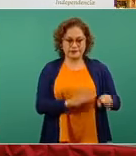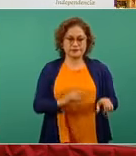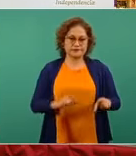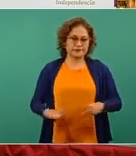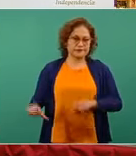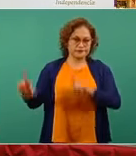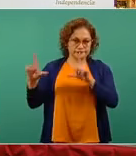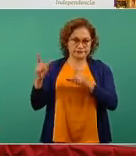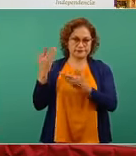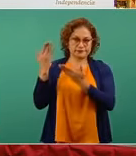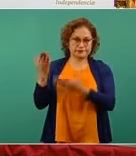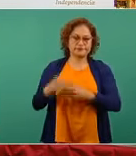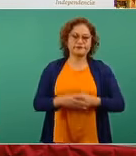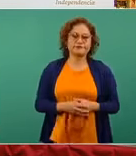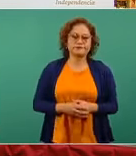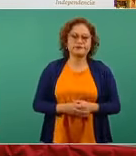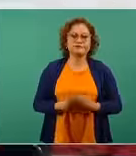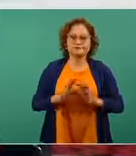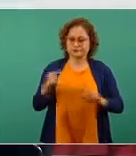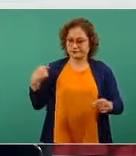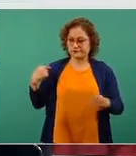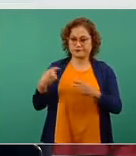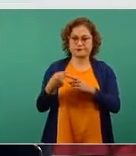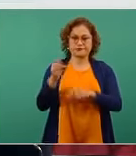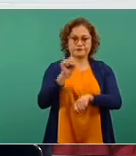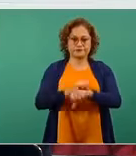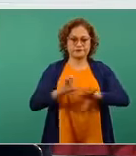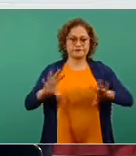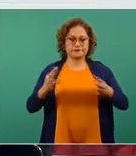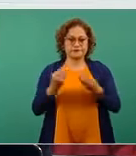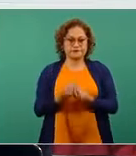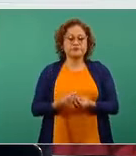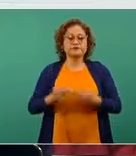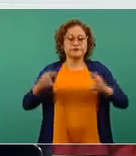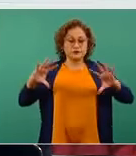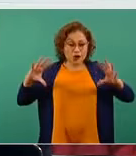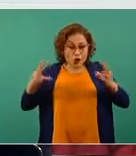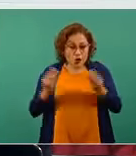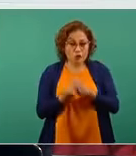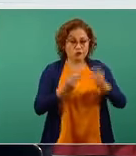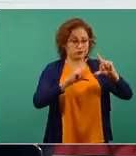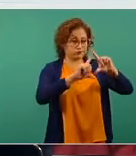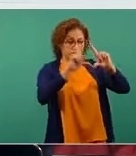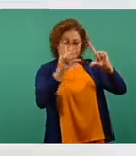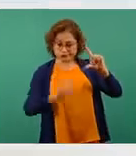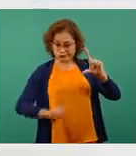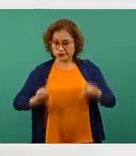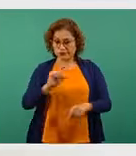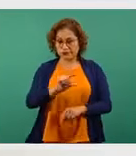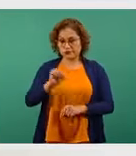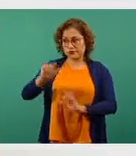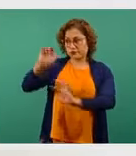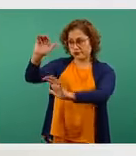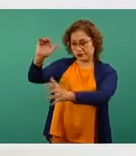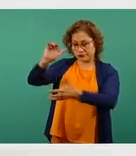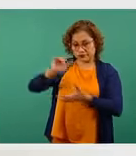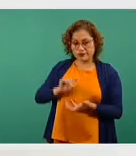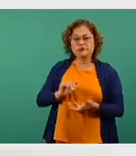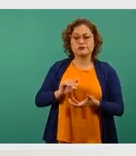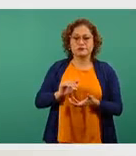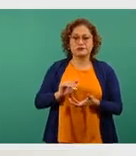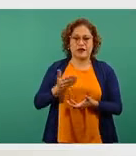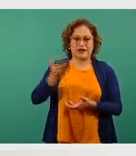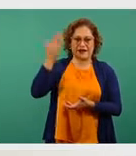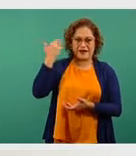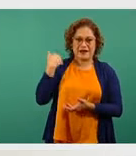que es lo que se ha recibido en la semana. Esto suma a nivel nacional, desde que empezamos el programa de vacunación el 23 de diciembre del año pasado,